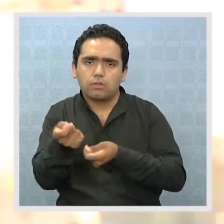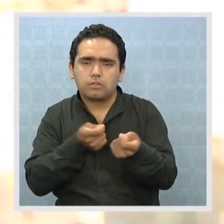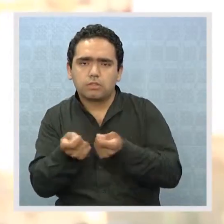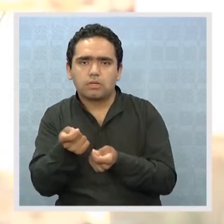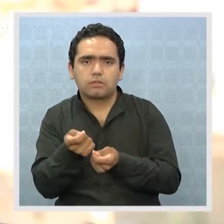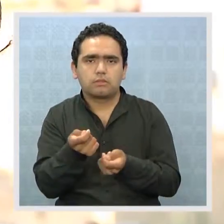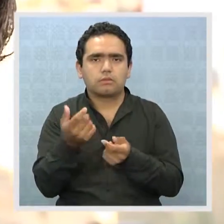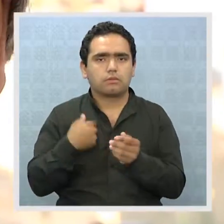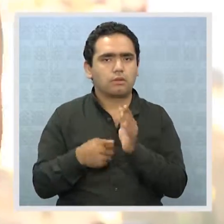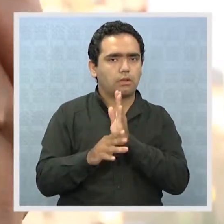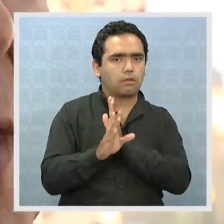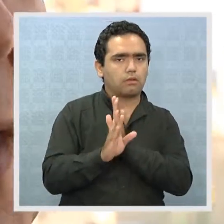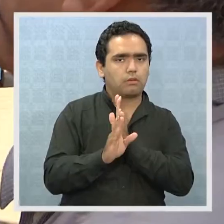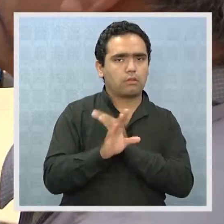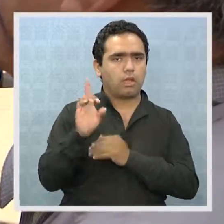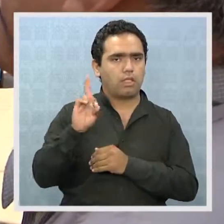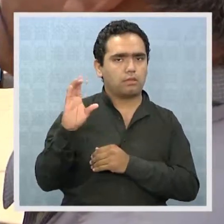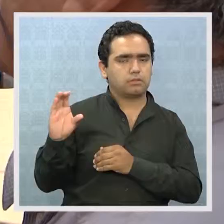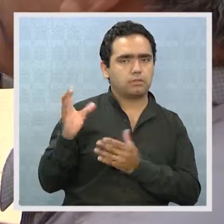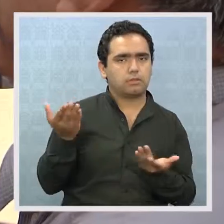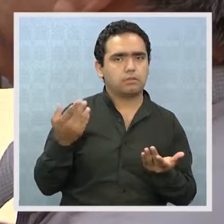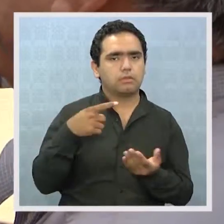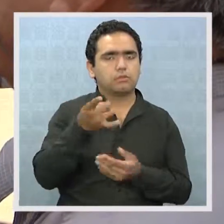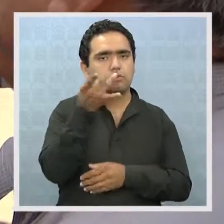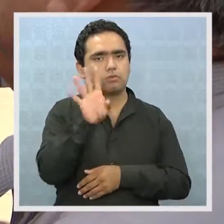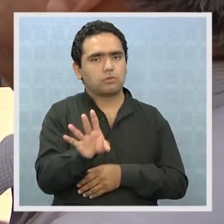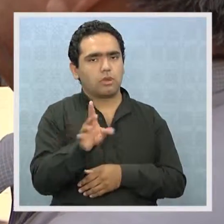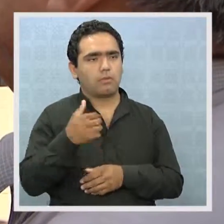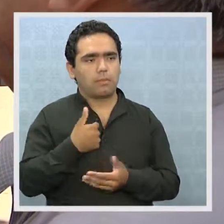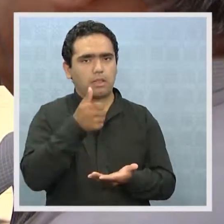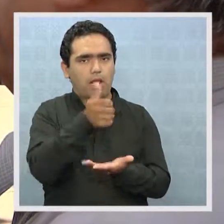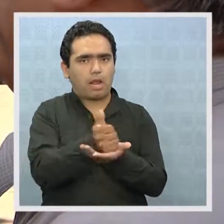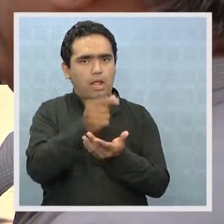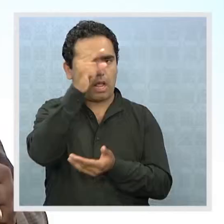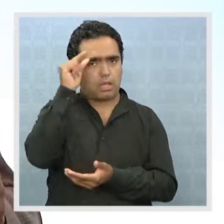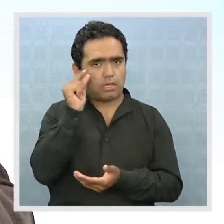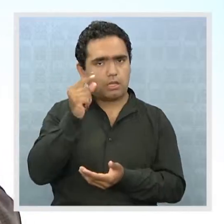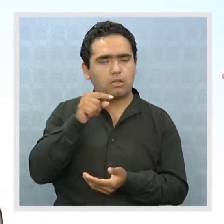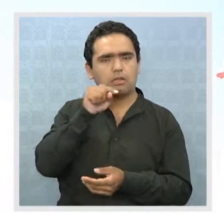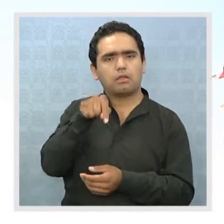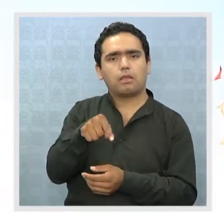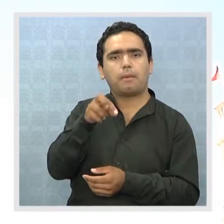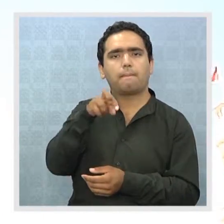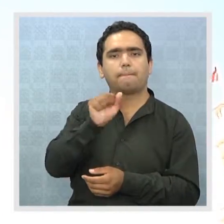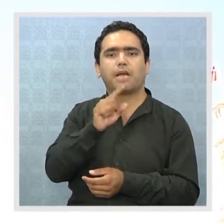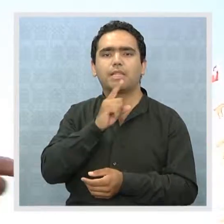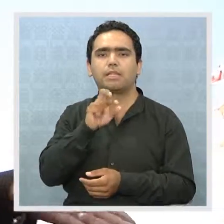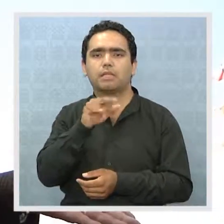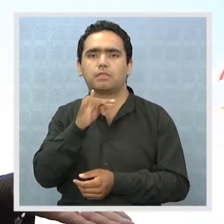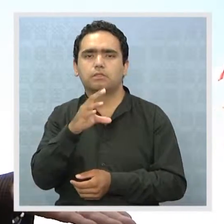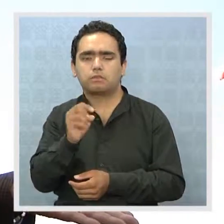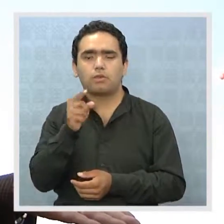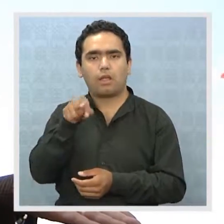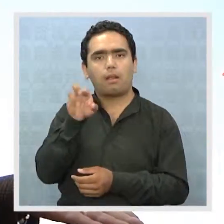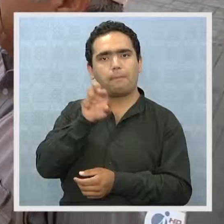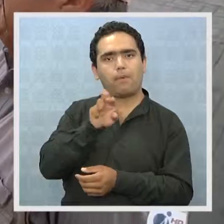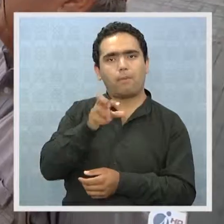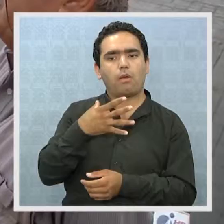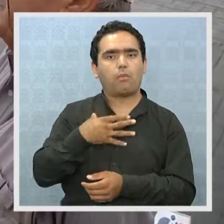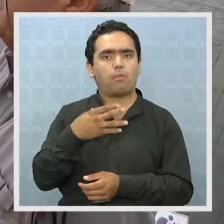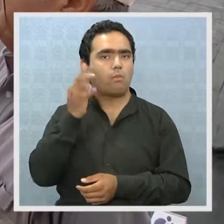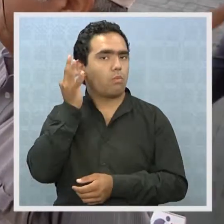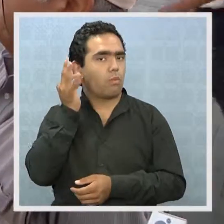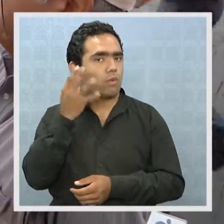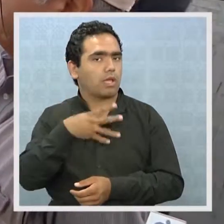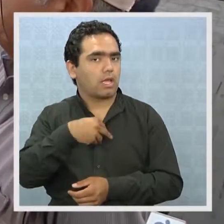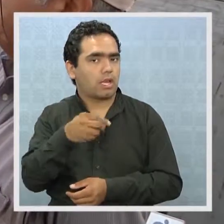una negociación hecha de la espalda de la democracia cristiana, en que solamente interviene el alcalde Jorge Soria e interviene Patricio Senni,